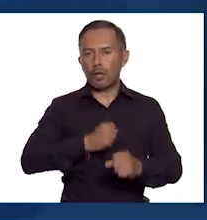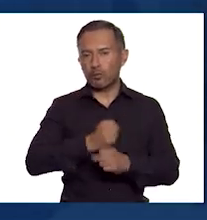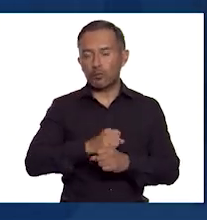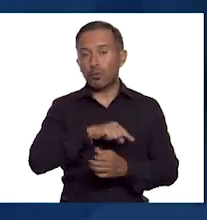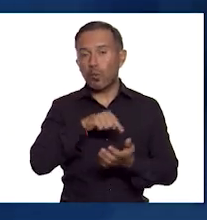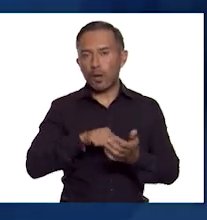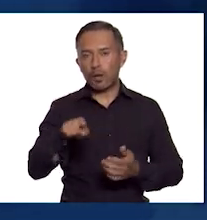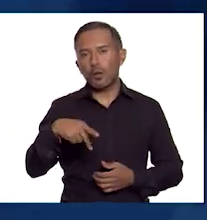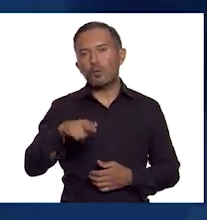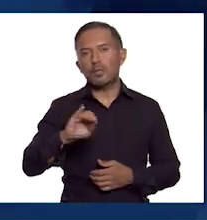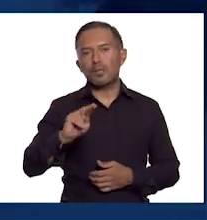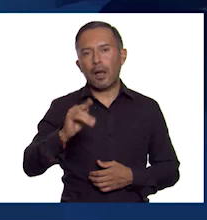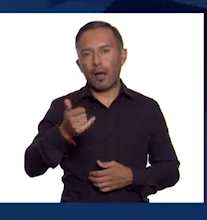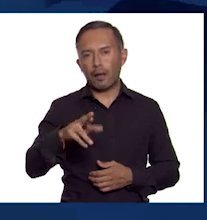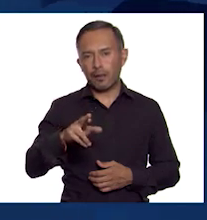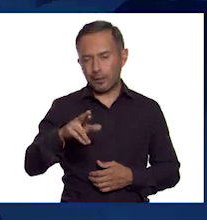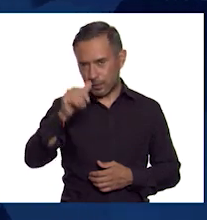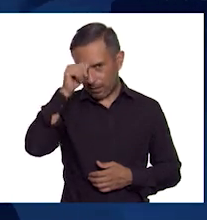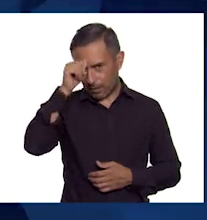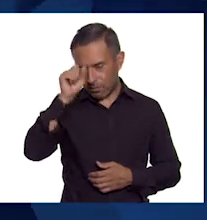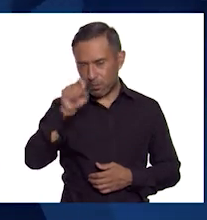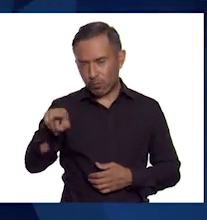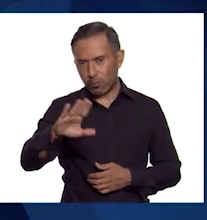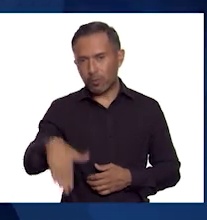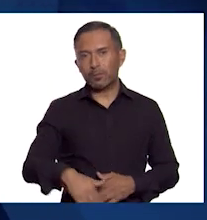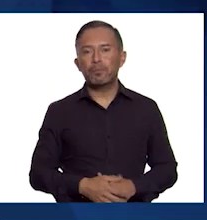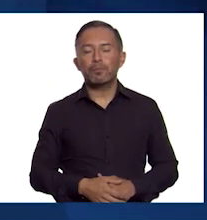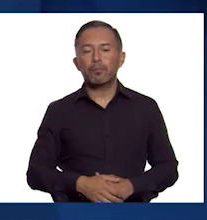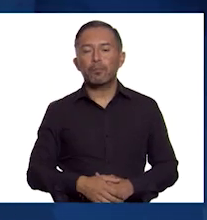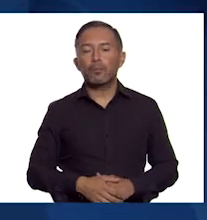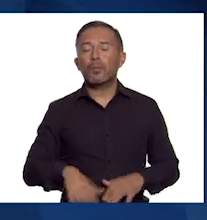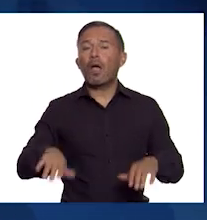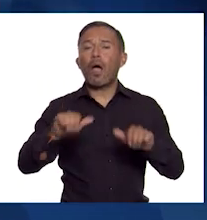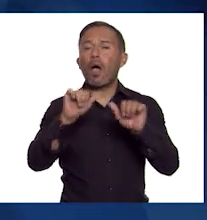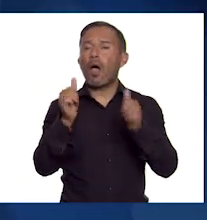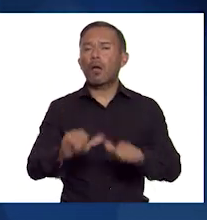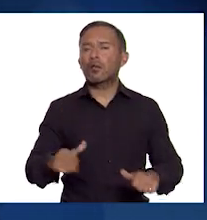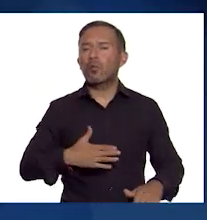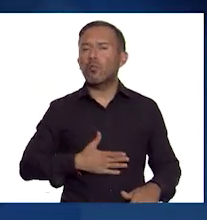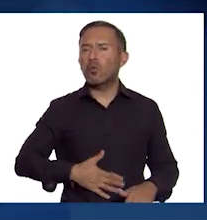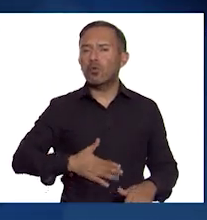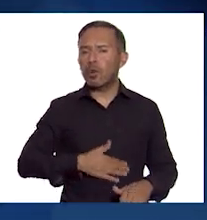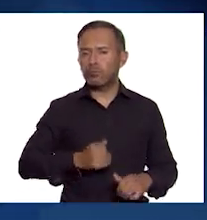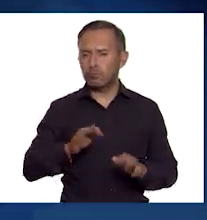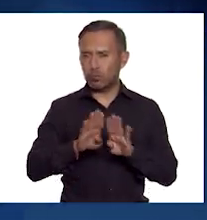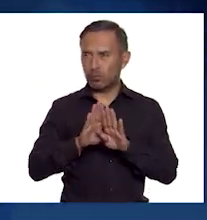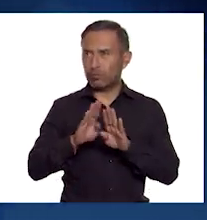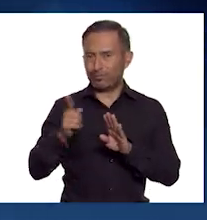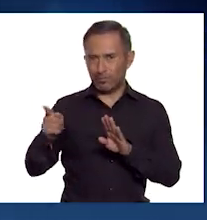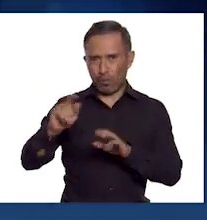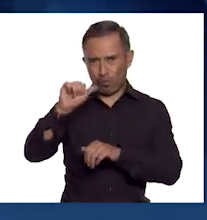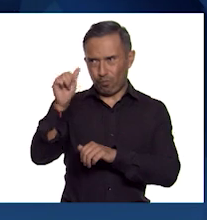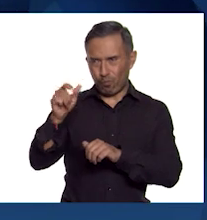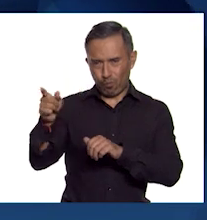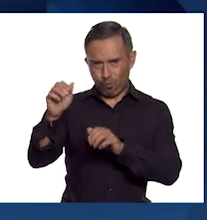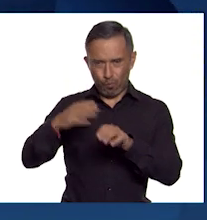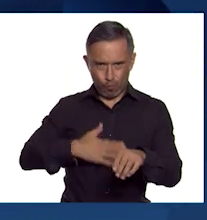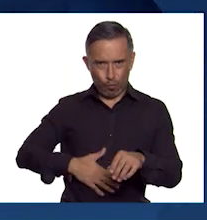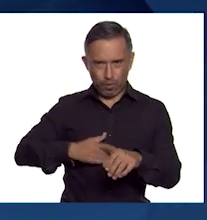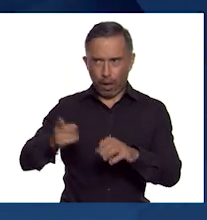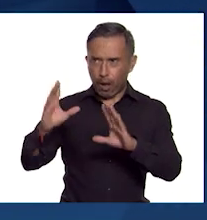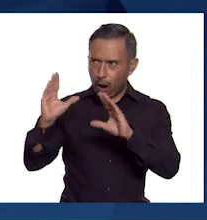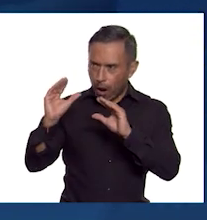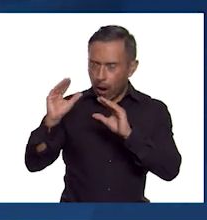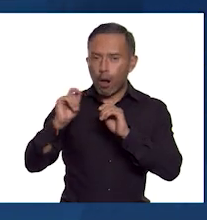en India. El arte budista empezó como un medio para comunicar las enseñanzas de Buda y conforme se